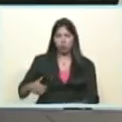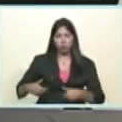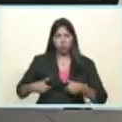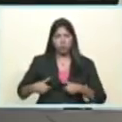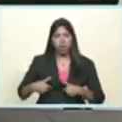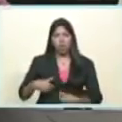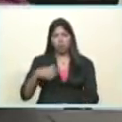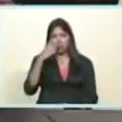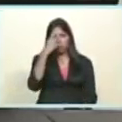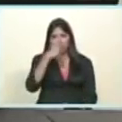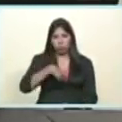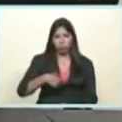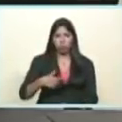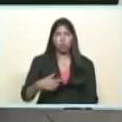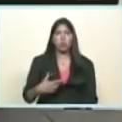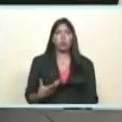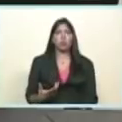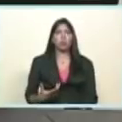físico humano